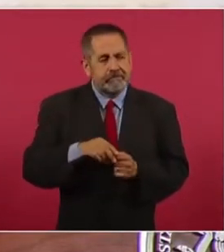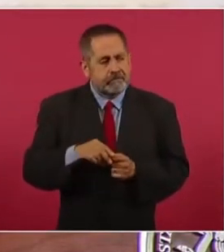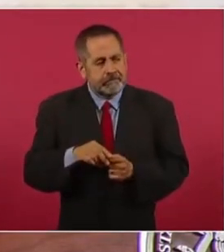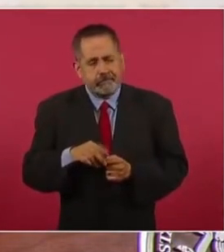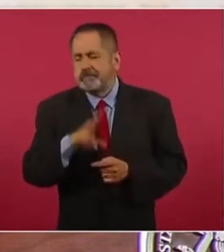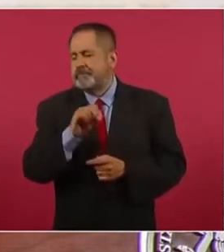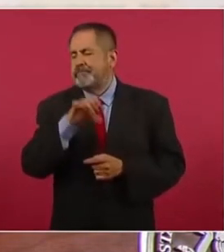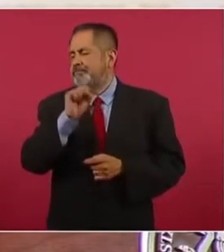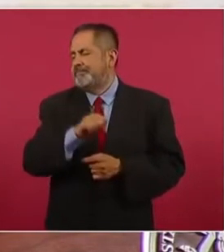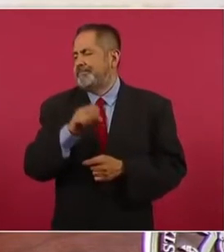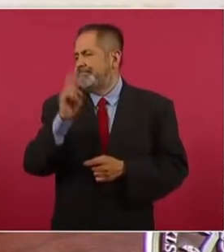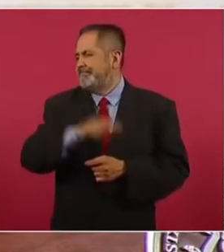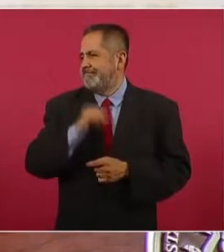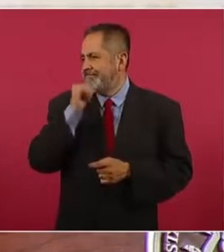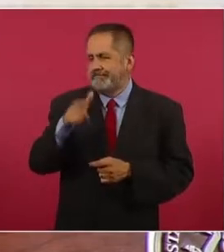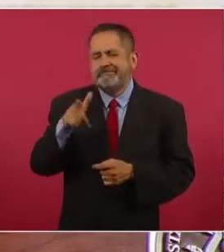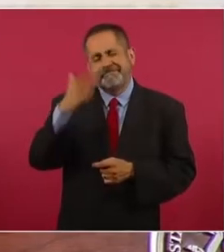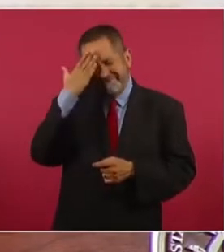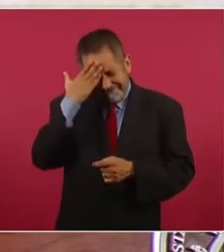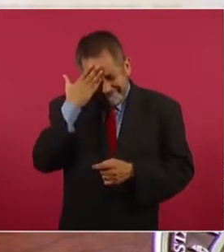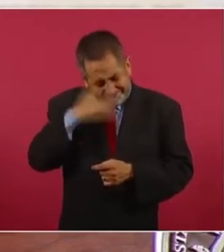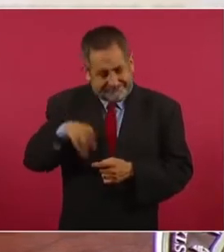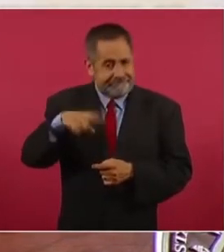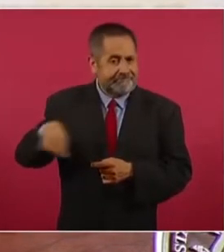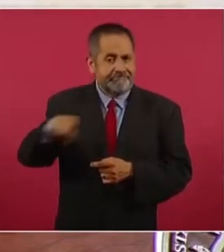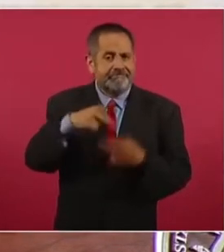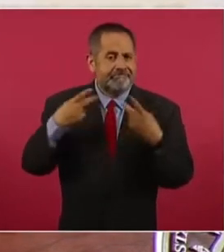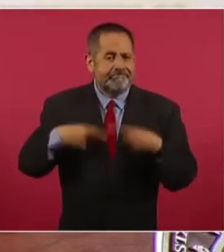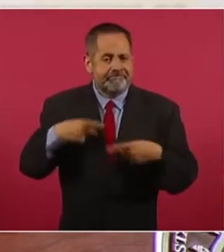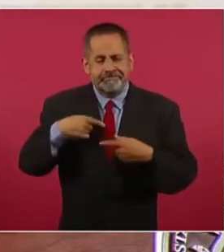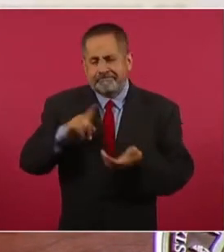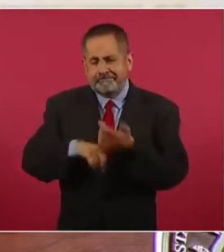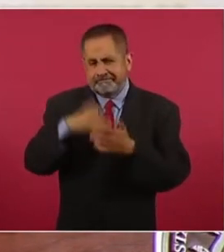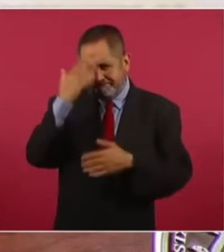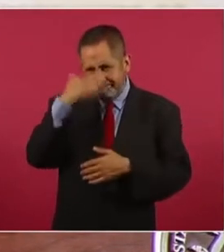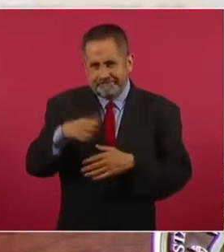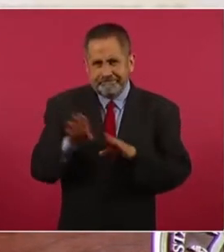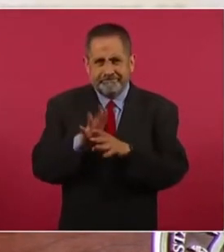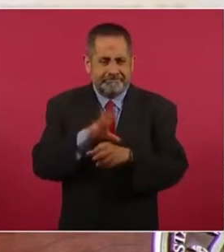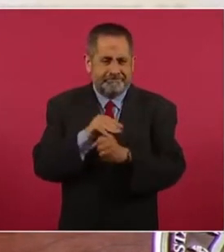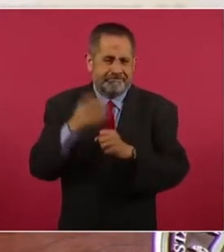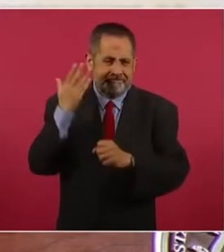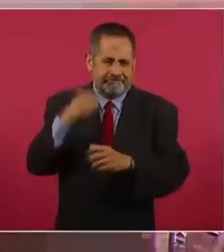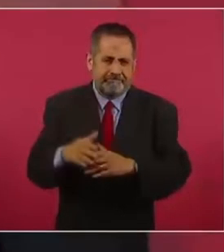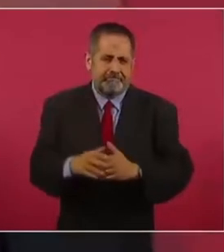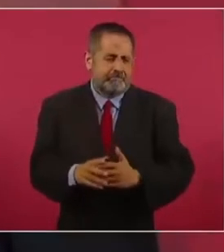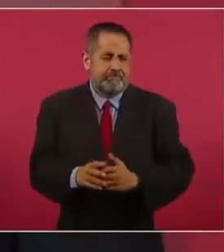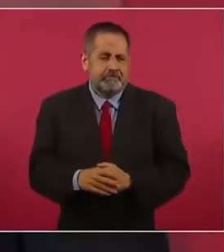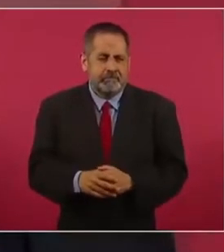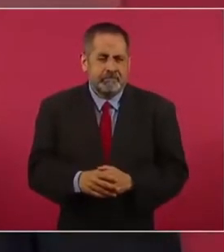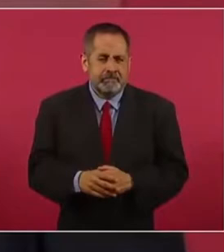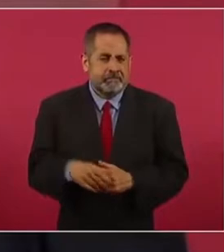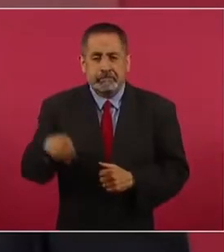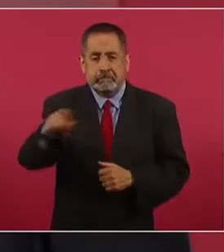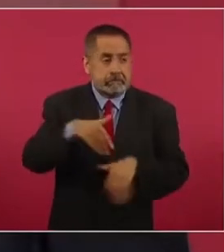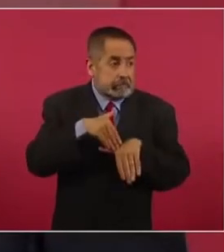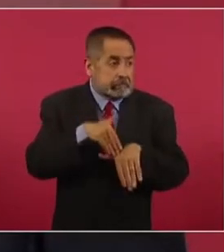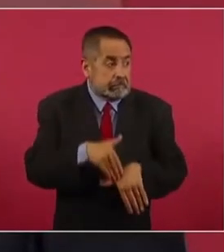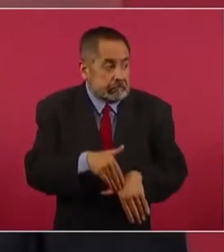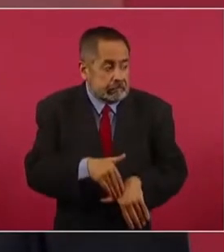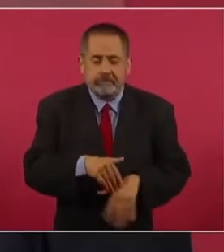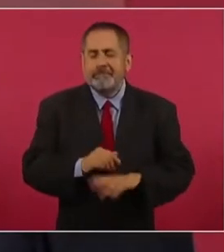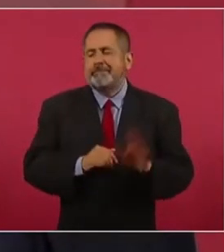ya la gente está muy consciente, muy avispada, no se deja manipular.